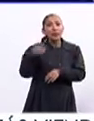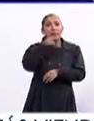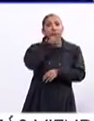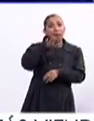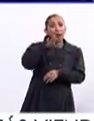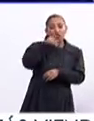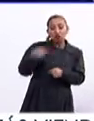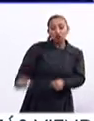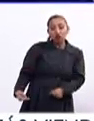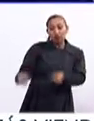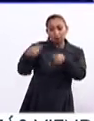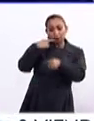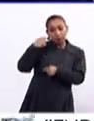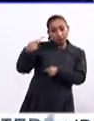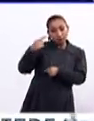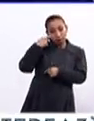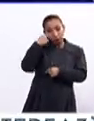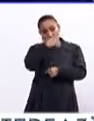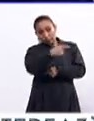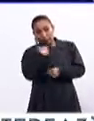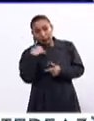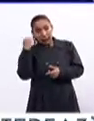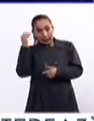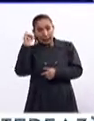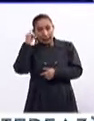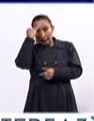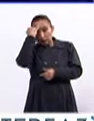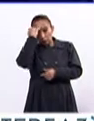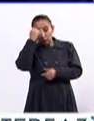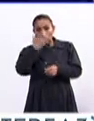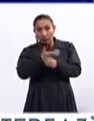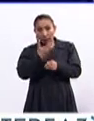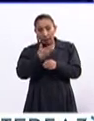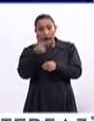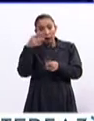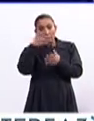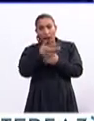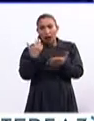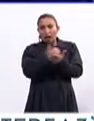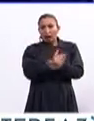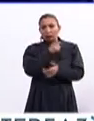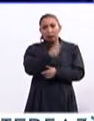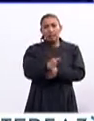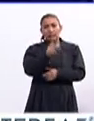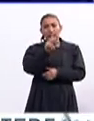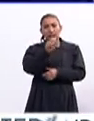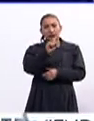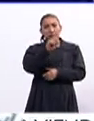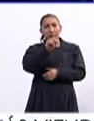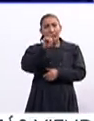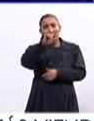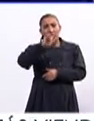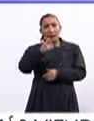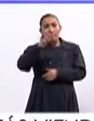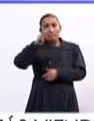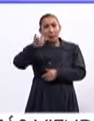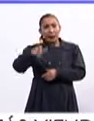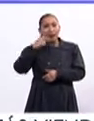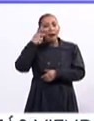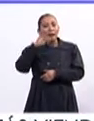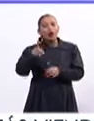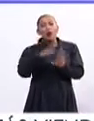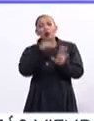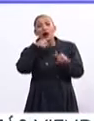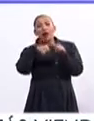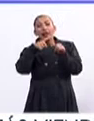padres desde chicos, te fijas también los hindús americanos son aquellos que hasta ganan mucho el Spelling Bee, que estos son los concursos, para ver